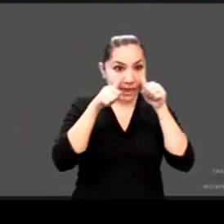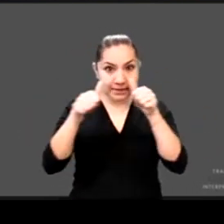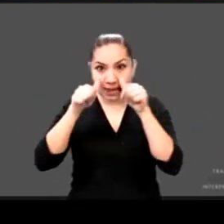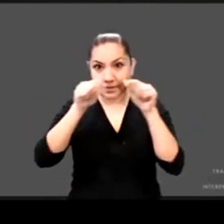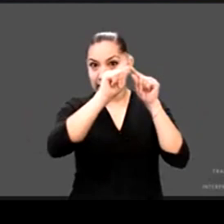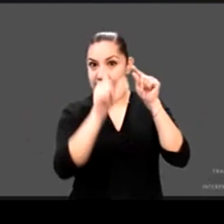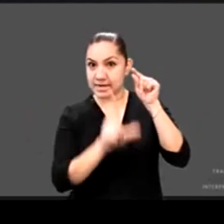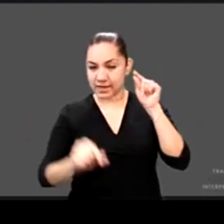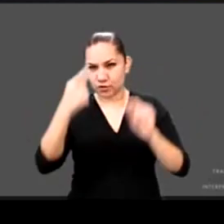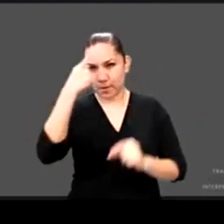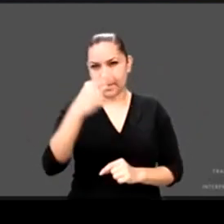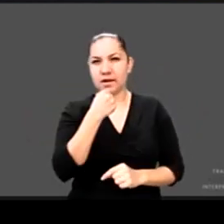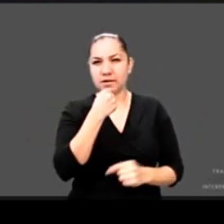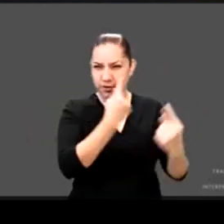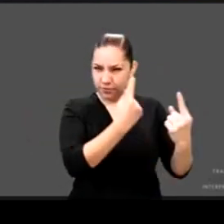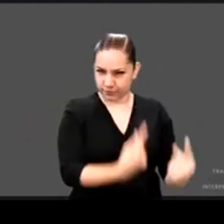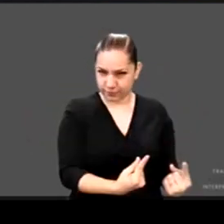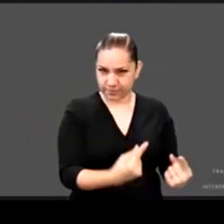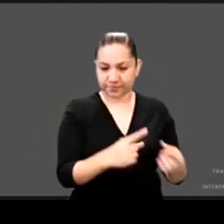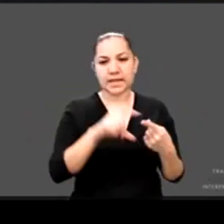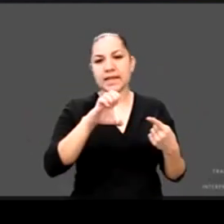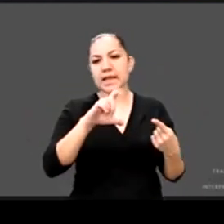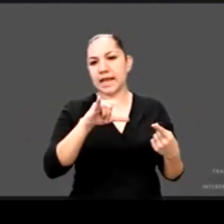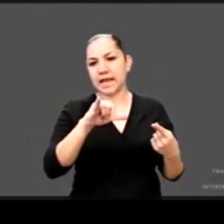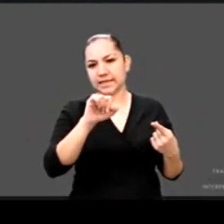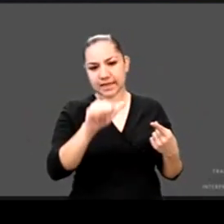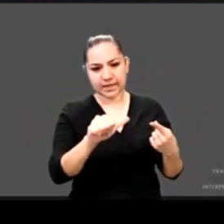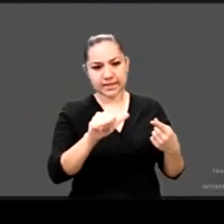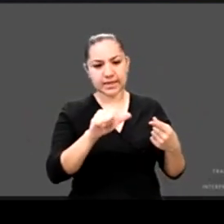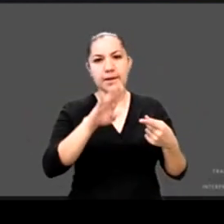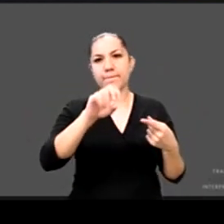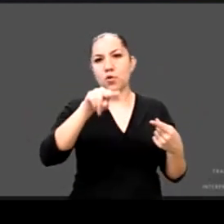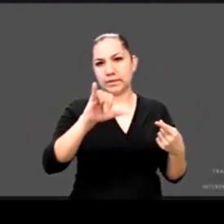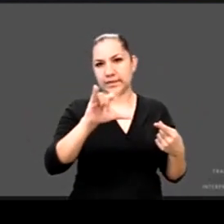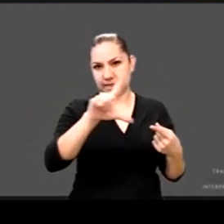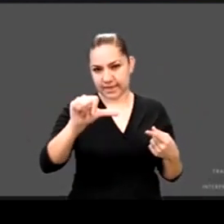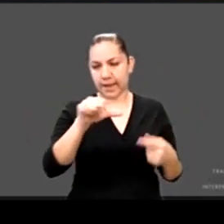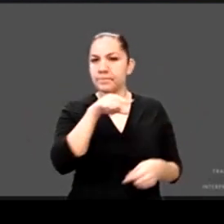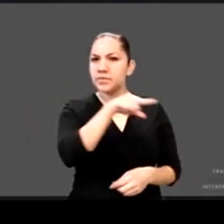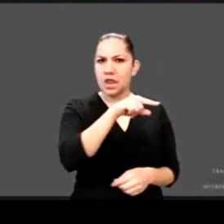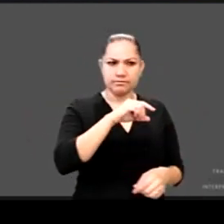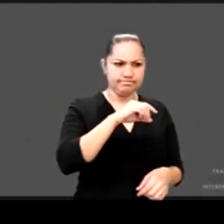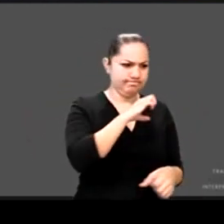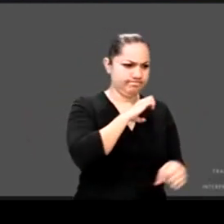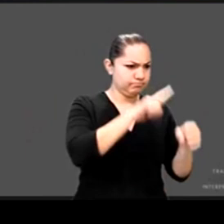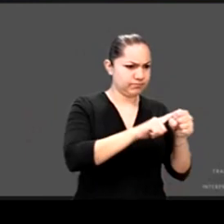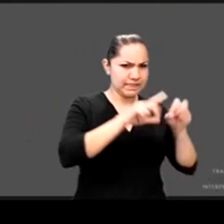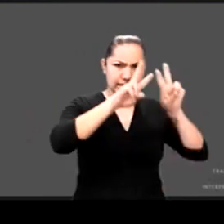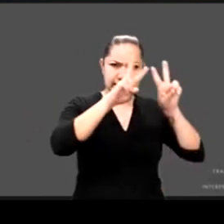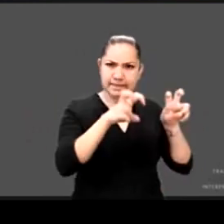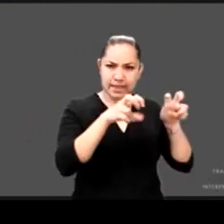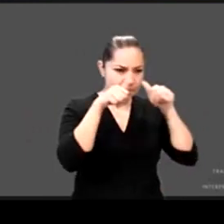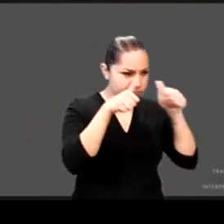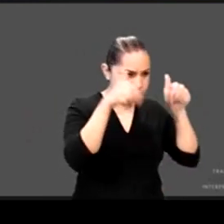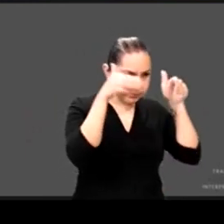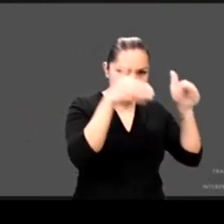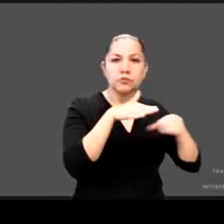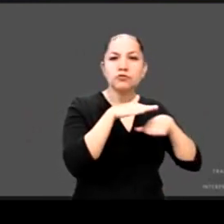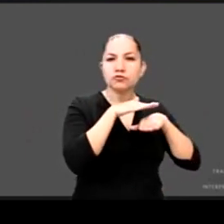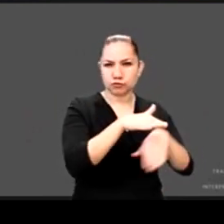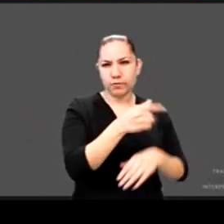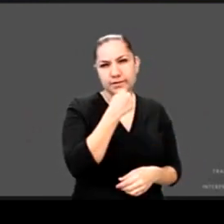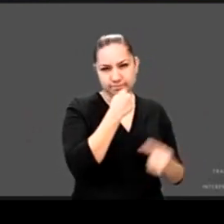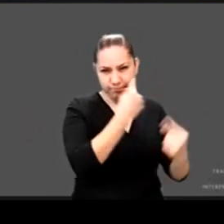Ríos, especialista en calidad educativa para la primera infancia. Fue directora general de Desarrollo Curricular y